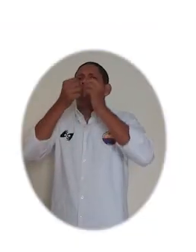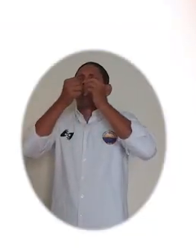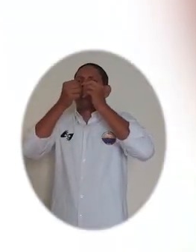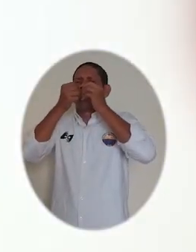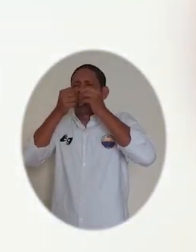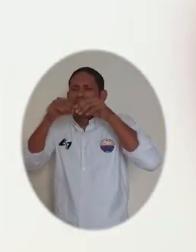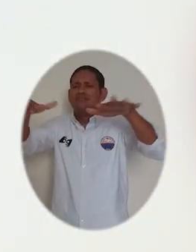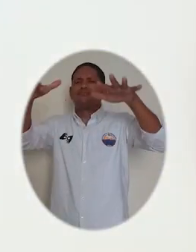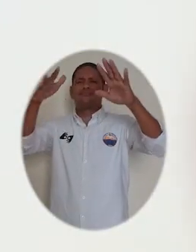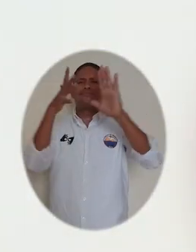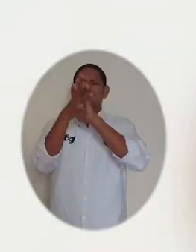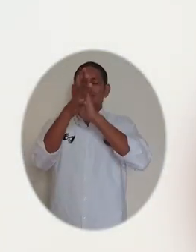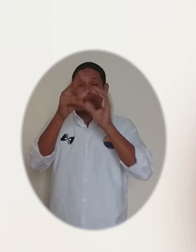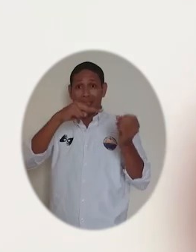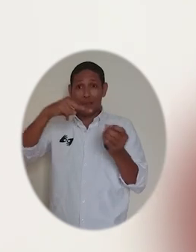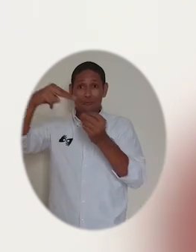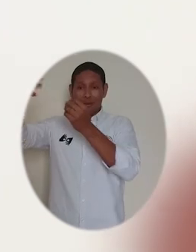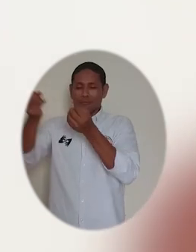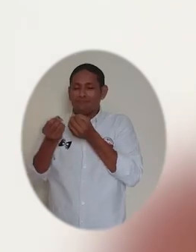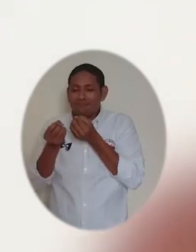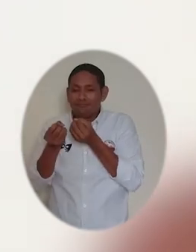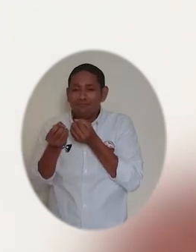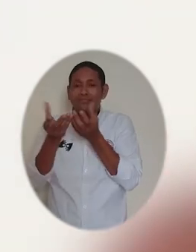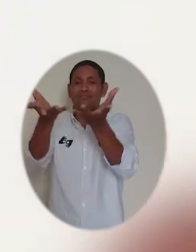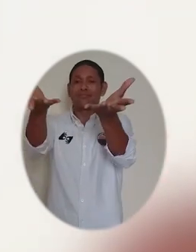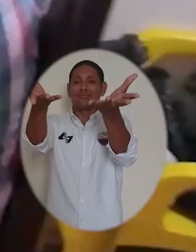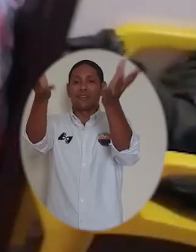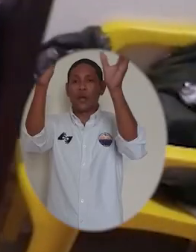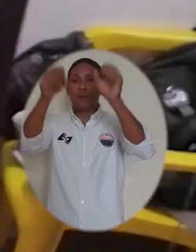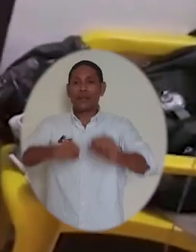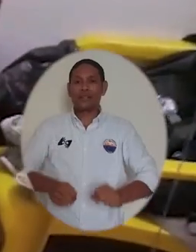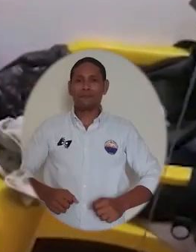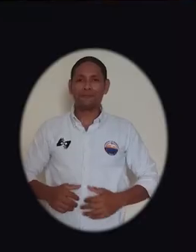de comunicación, la educación.